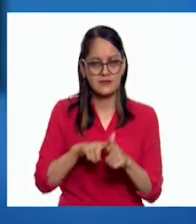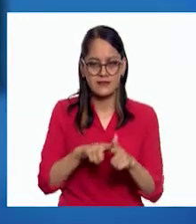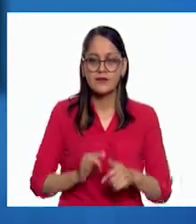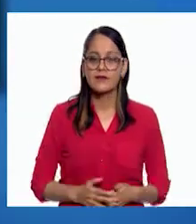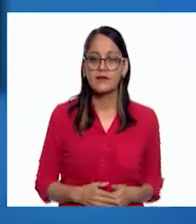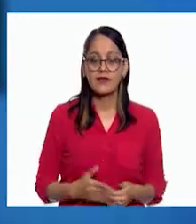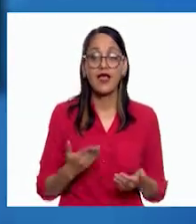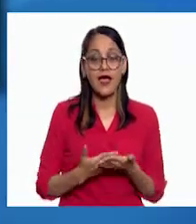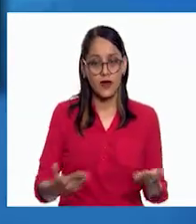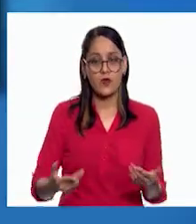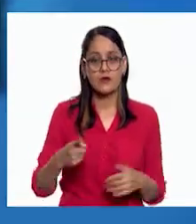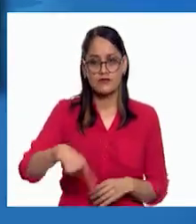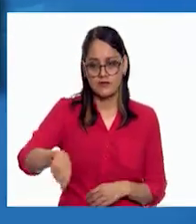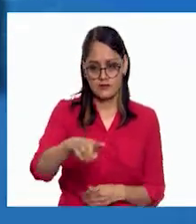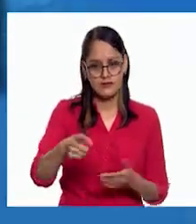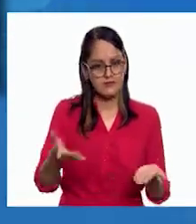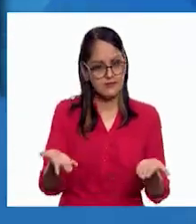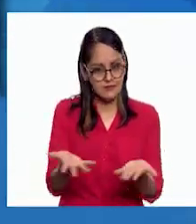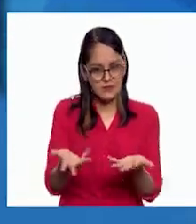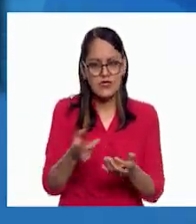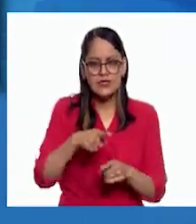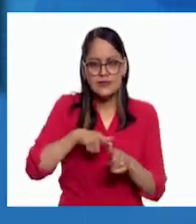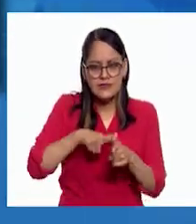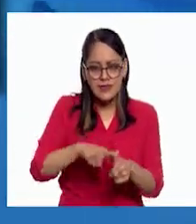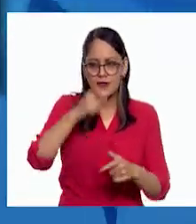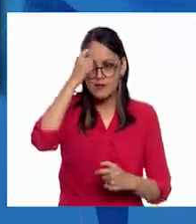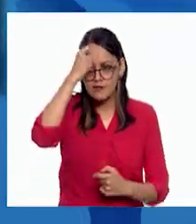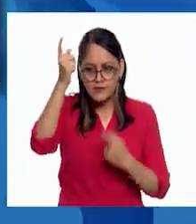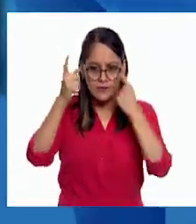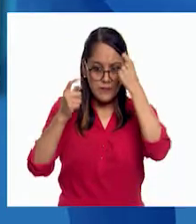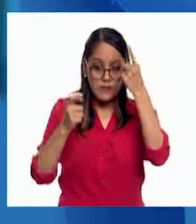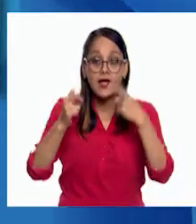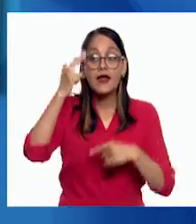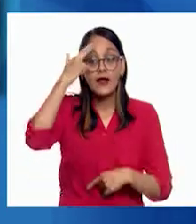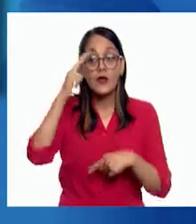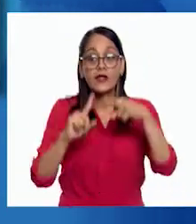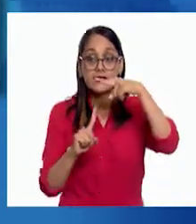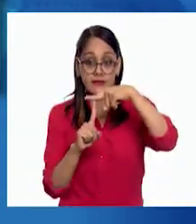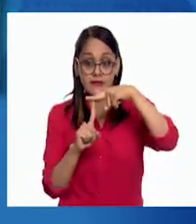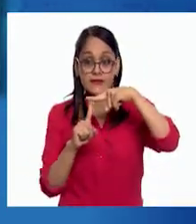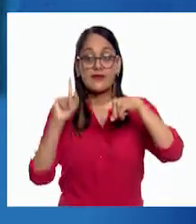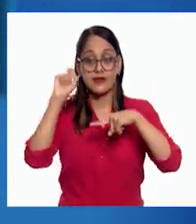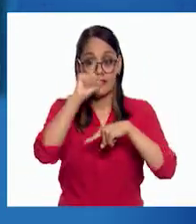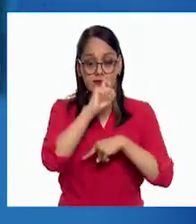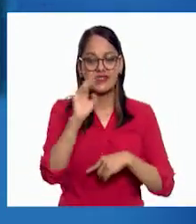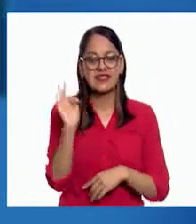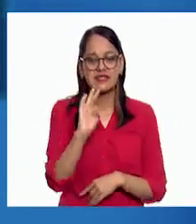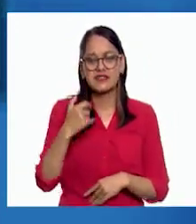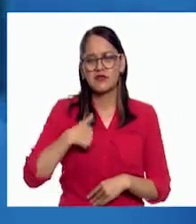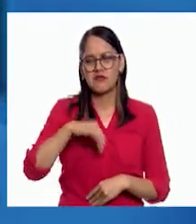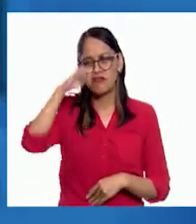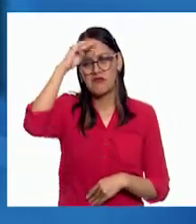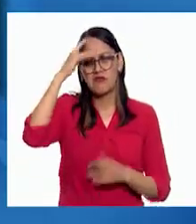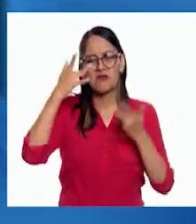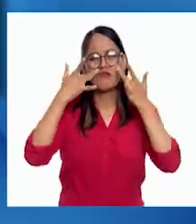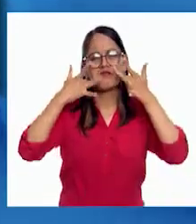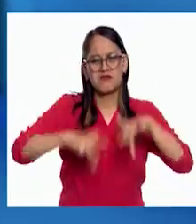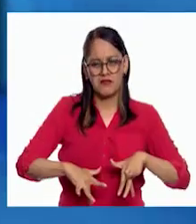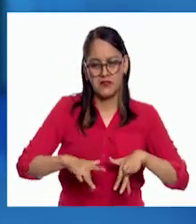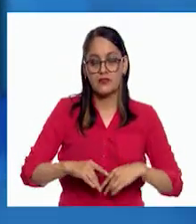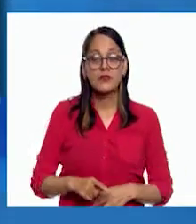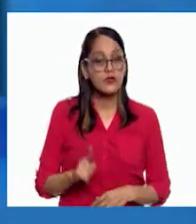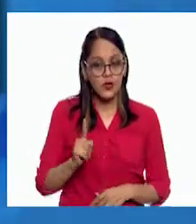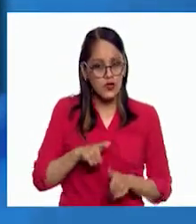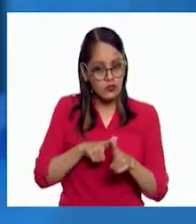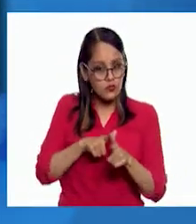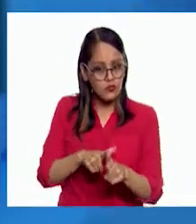Invitación a seguir creando. Recuerda, las tareas difíciles pueden hacer que quieras darte por vencido. Pero si te mantienes